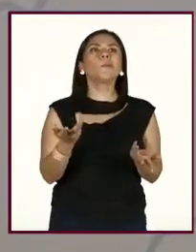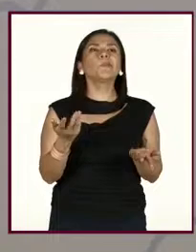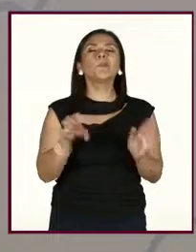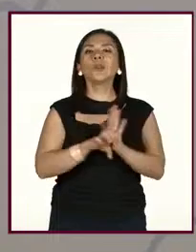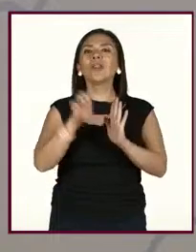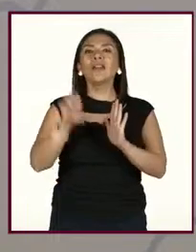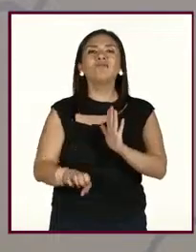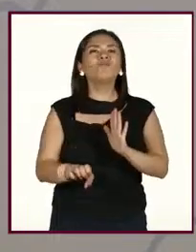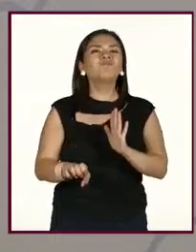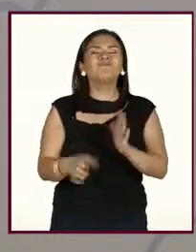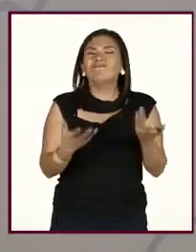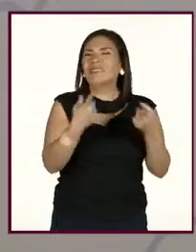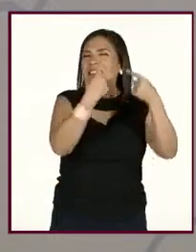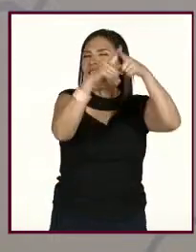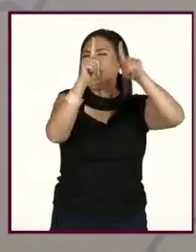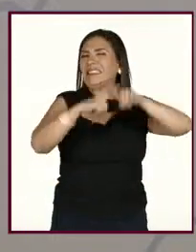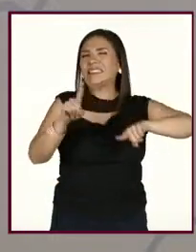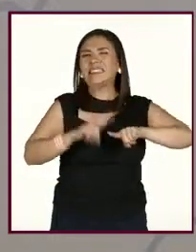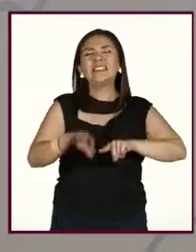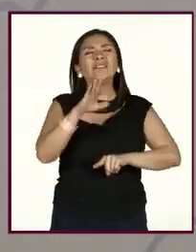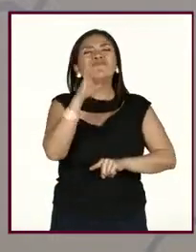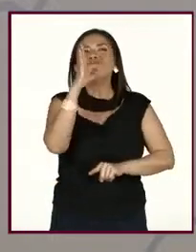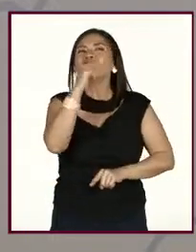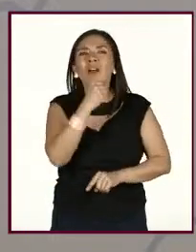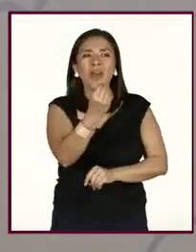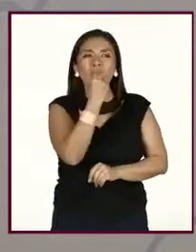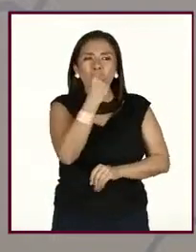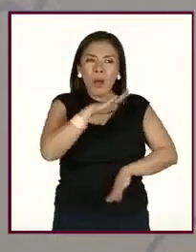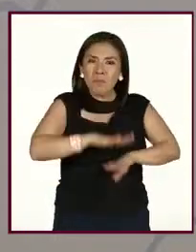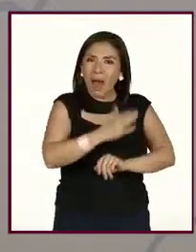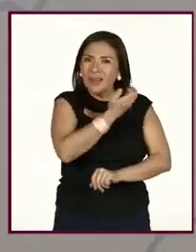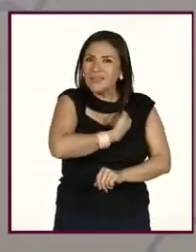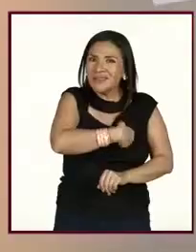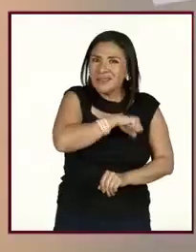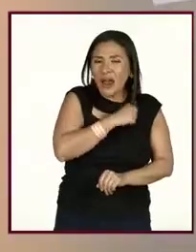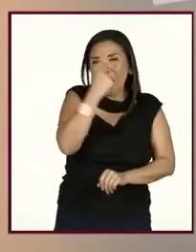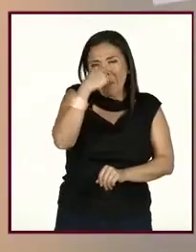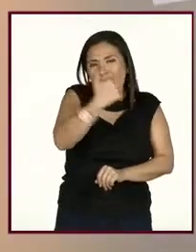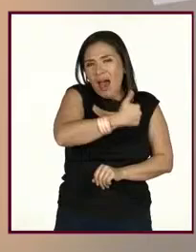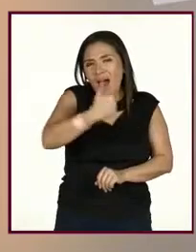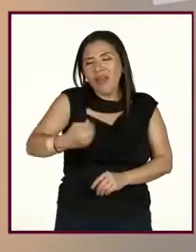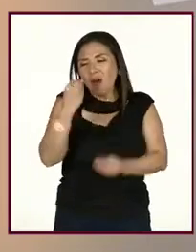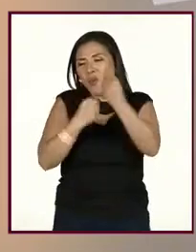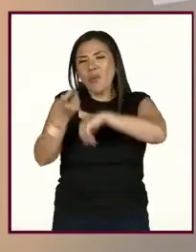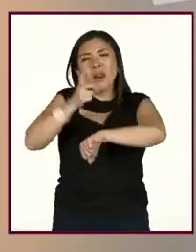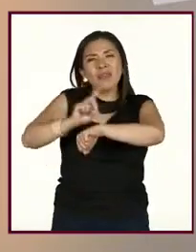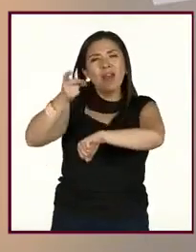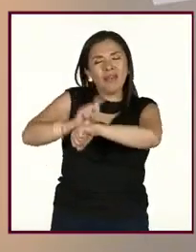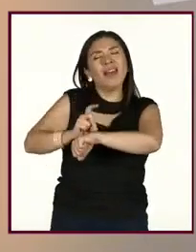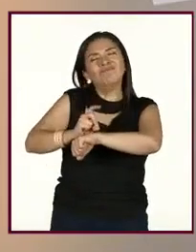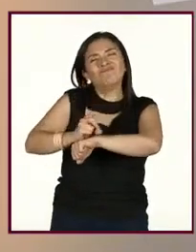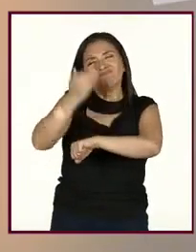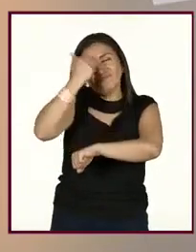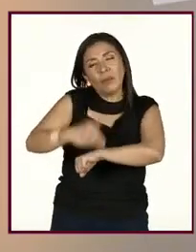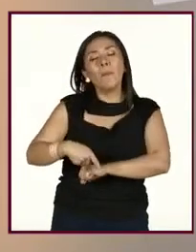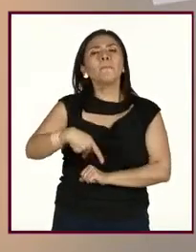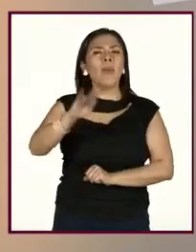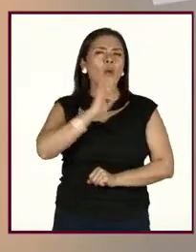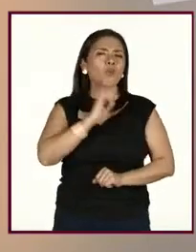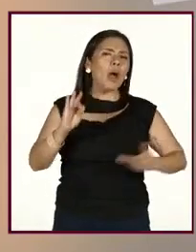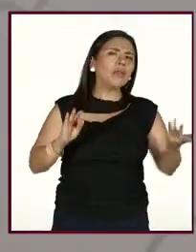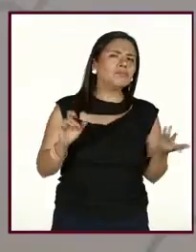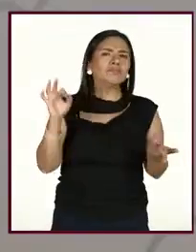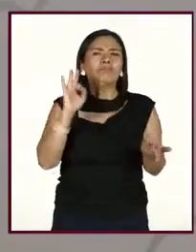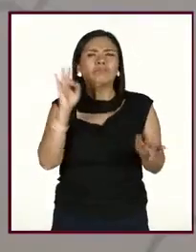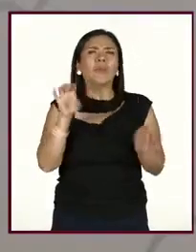que, no sé, hay diferentes factores que pueden intervenir en la dieta que elegimos en el día a día, ¿no? Pero sí podemos, a lo